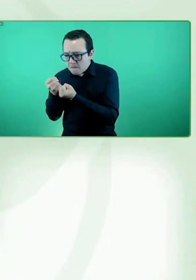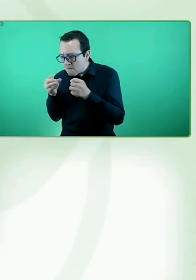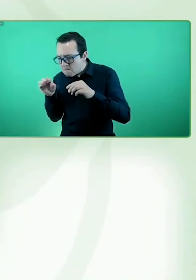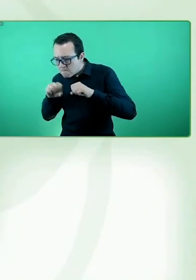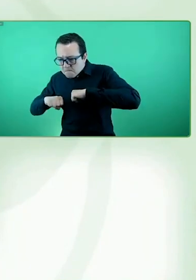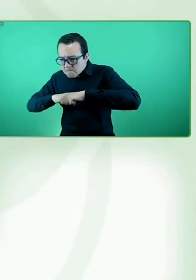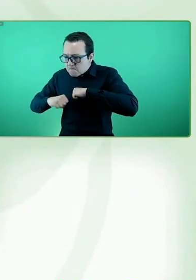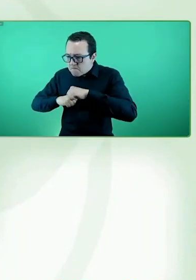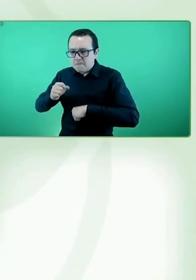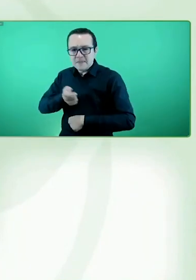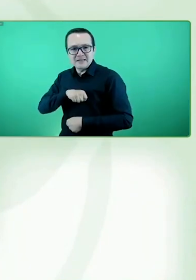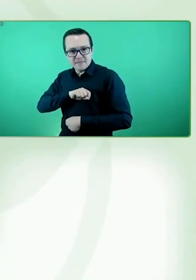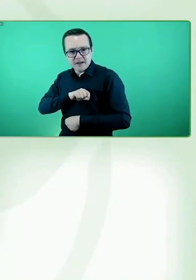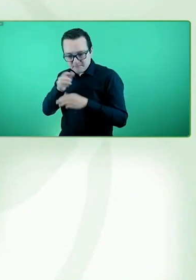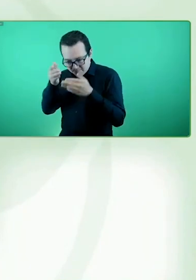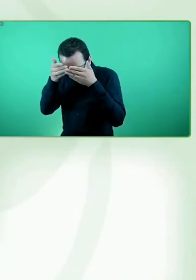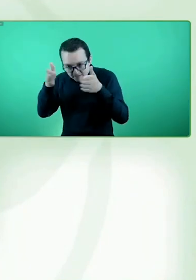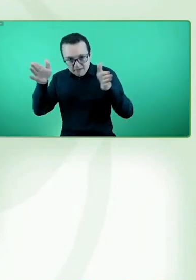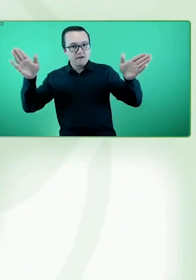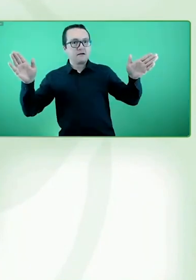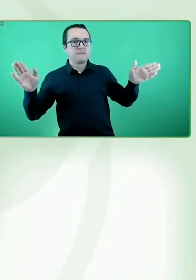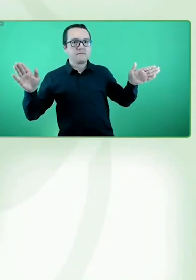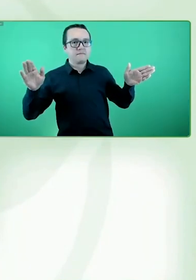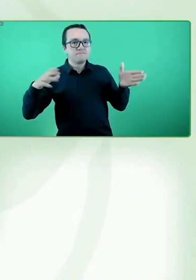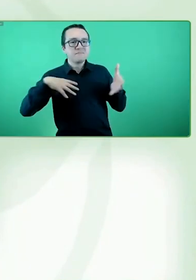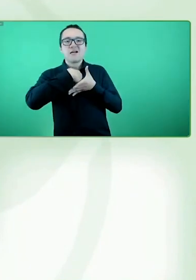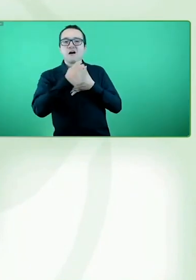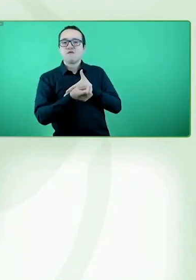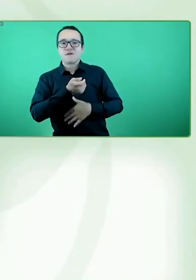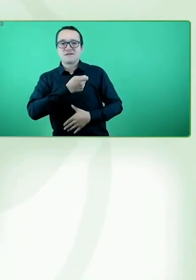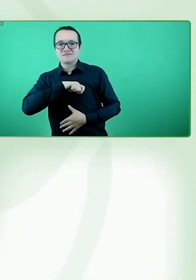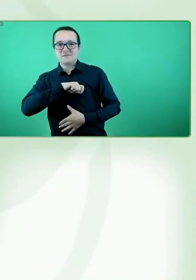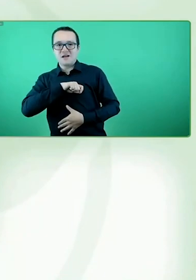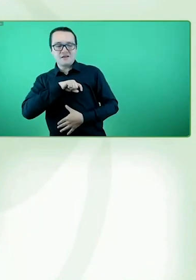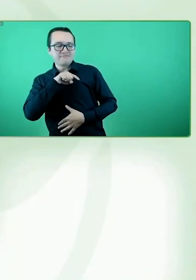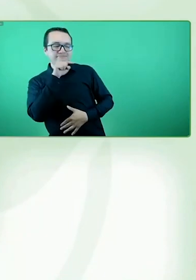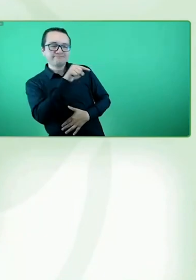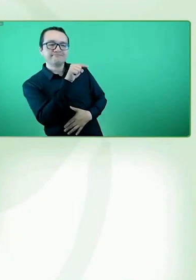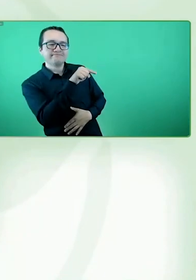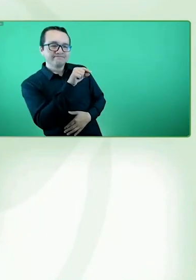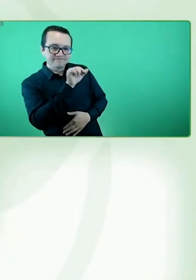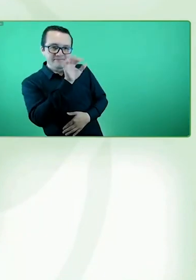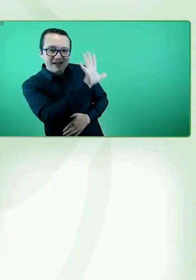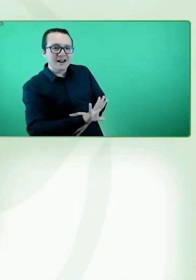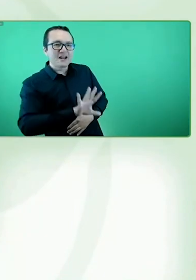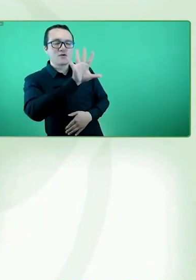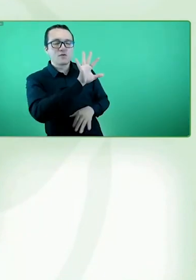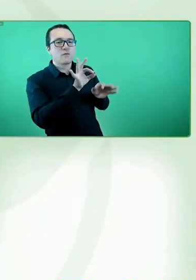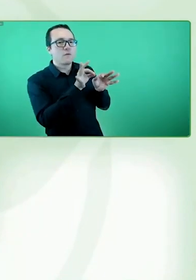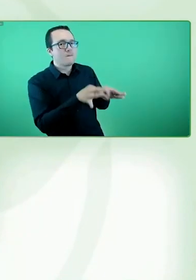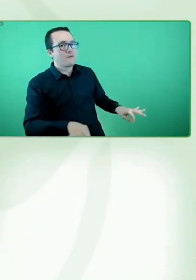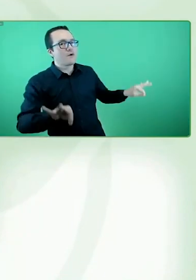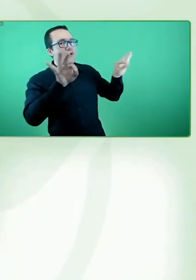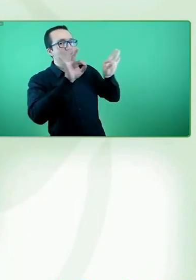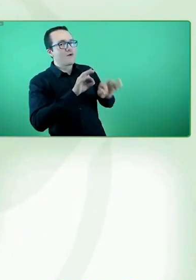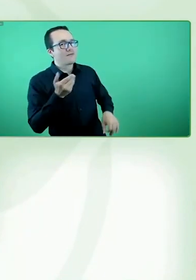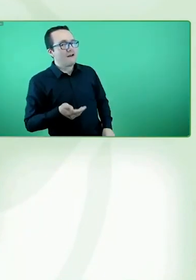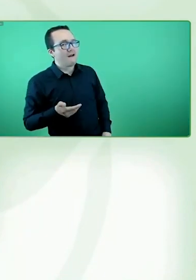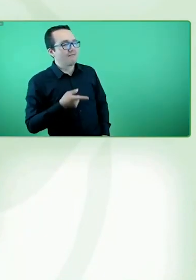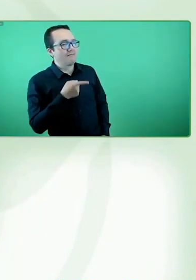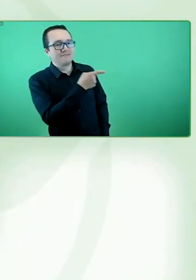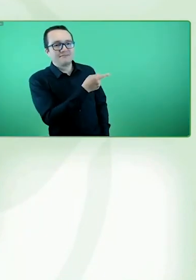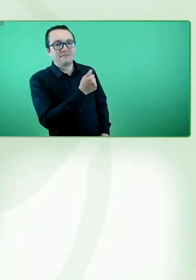nuestro país, de España, y hacerla llegar a una región tan importante para nosotros como es la región latinoamericana.